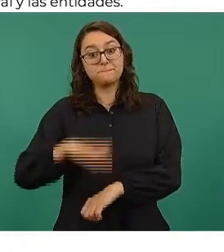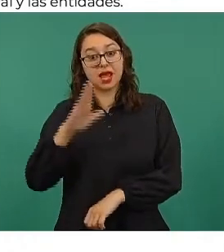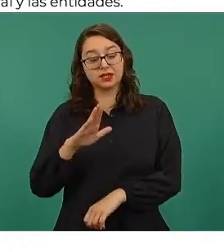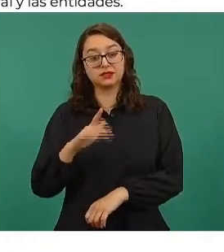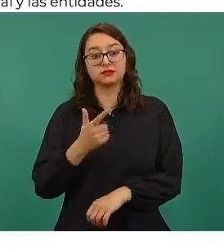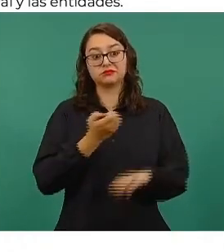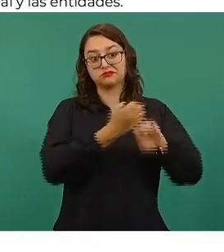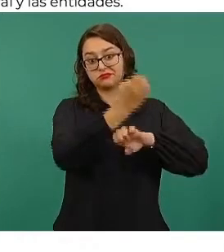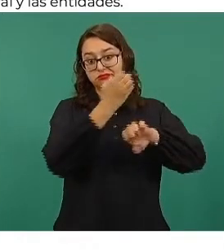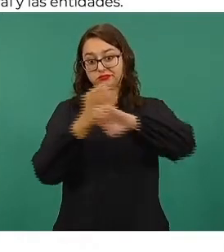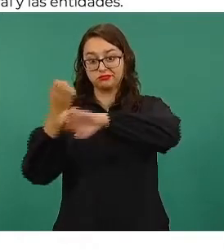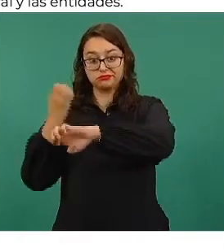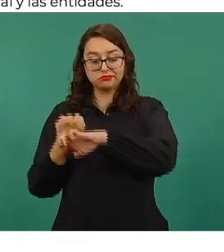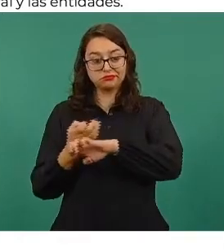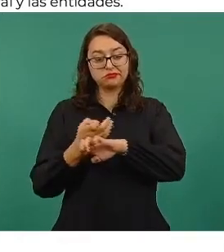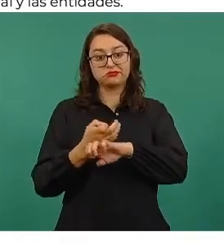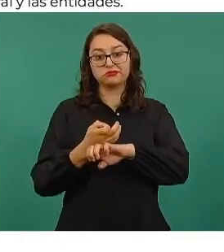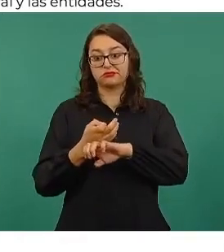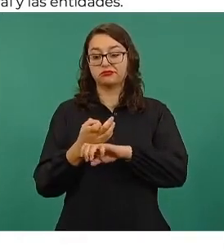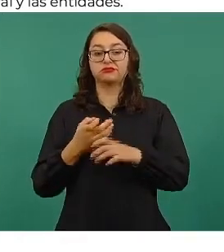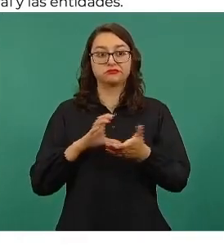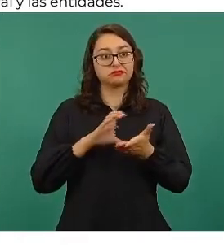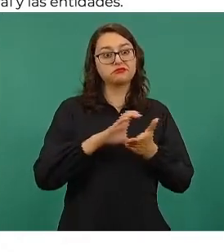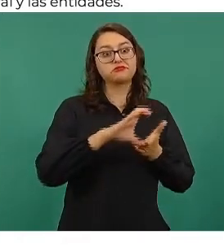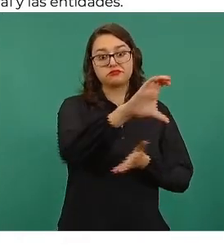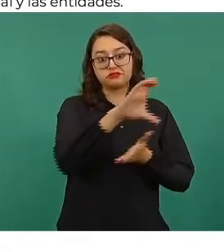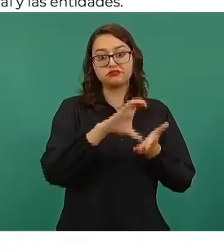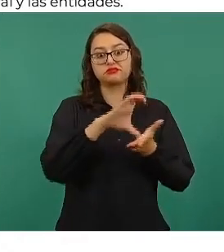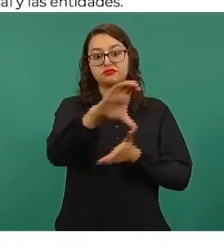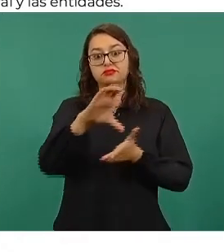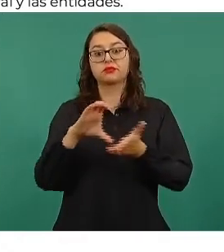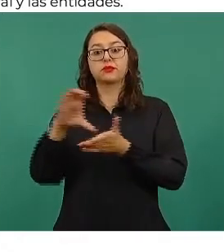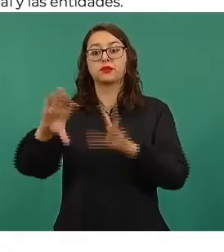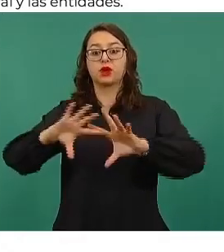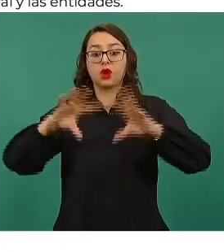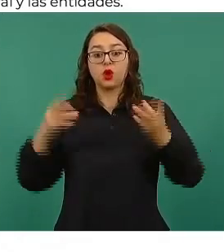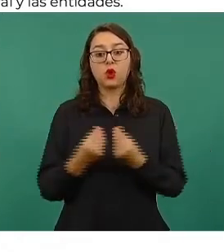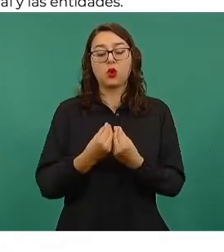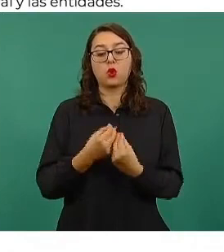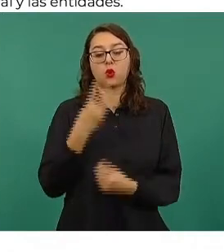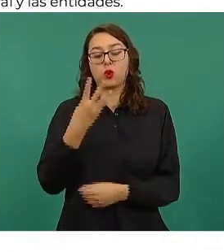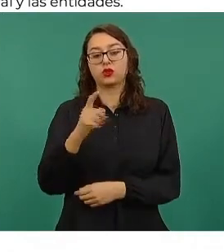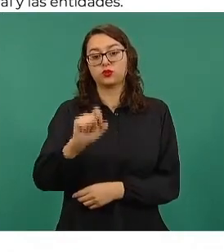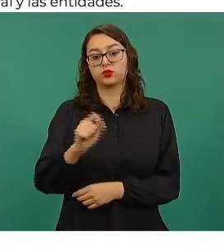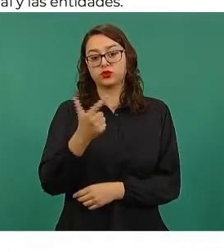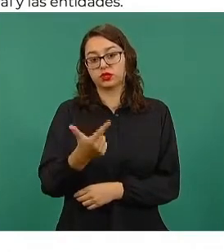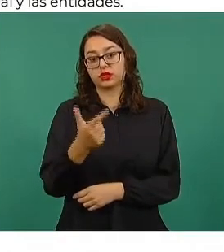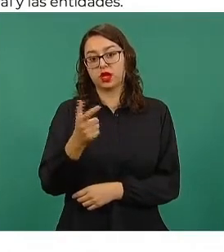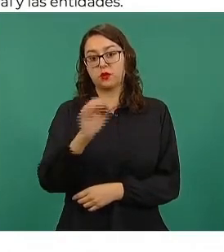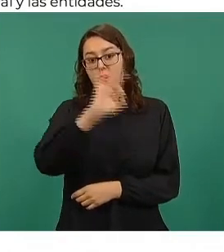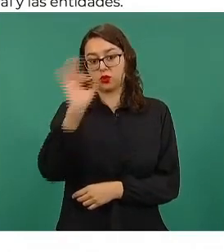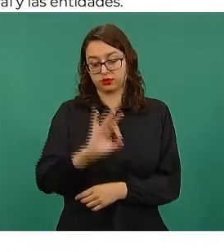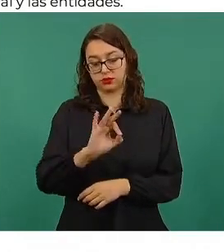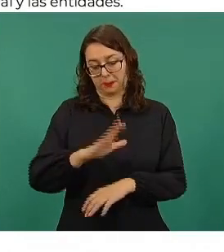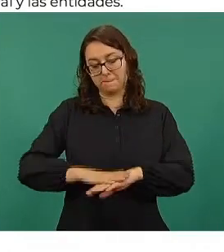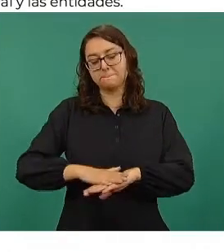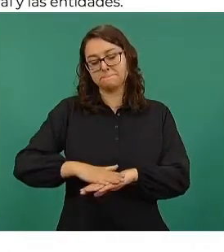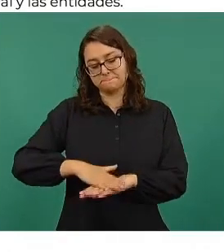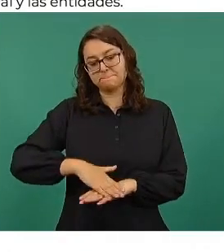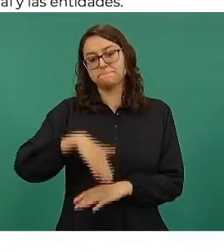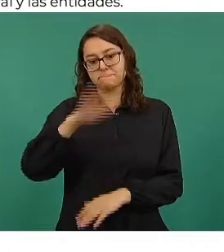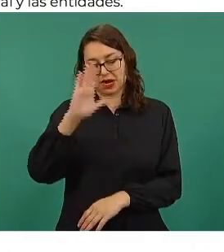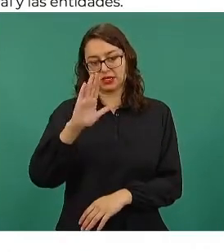entidades federativas y los municipios, que implica una tasa de crecimiento de cuatro punto siete por ciento de crecimiento